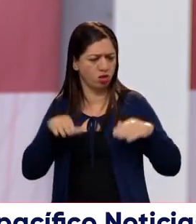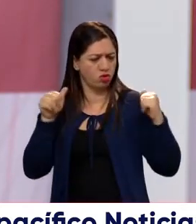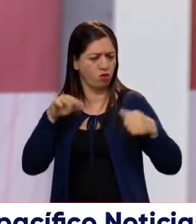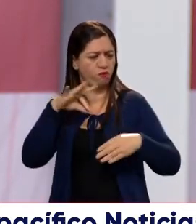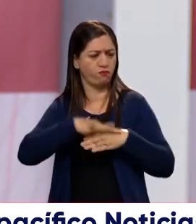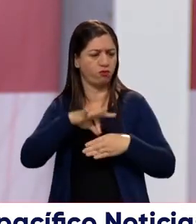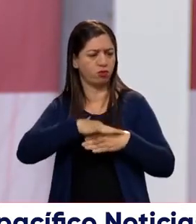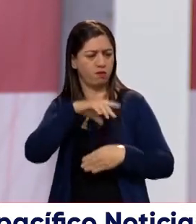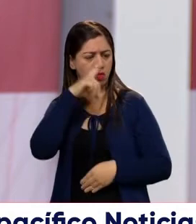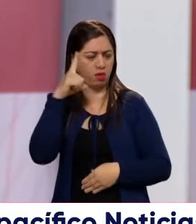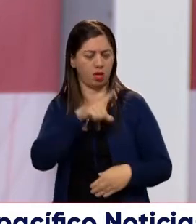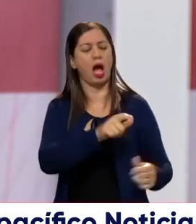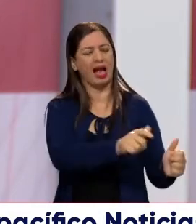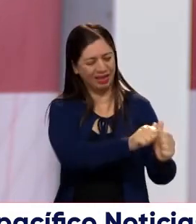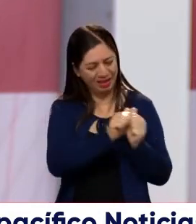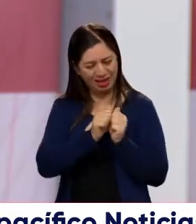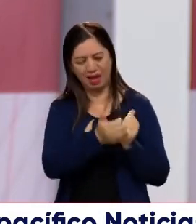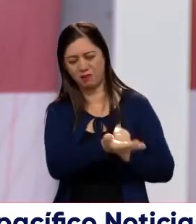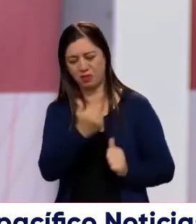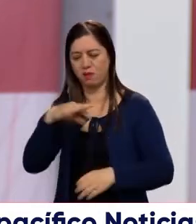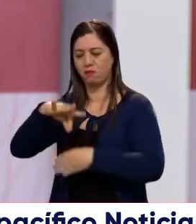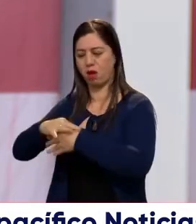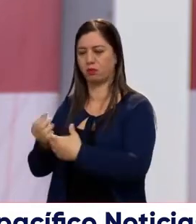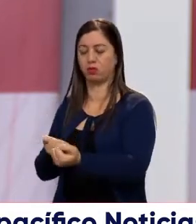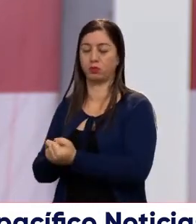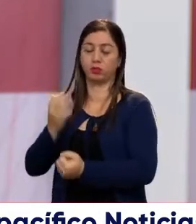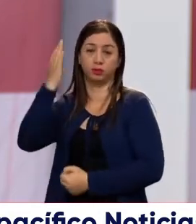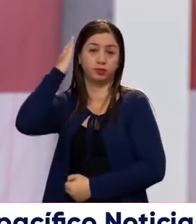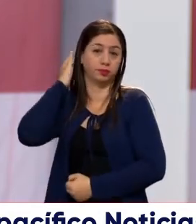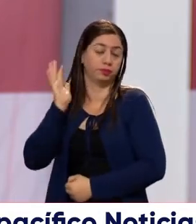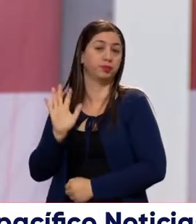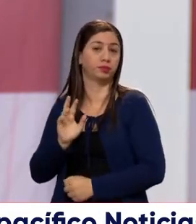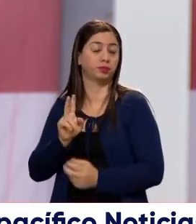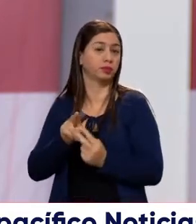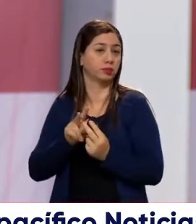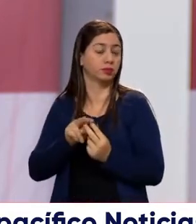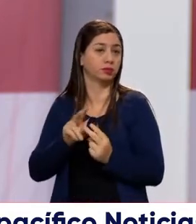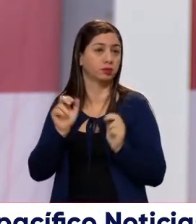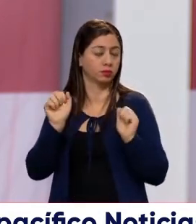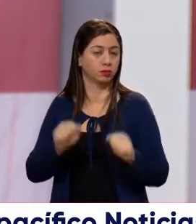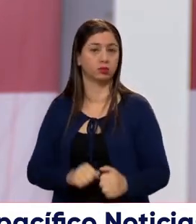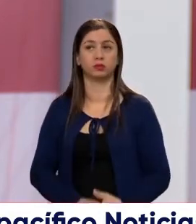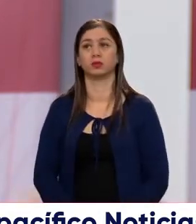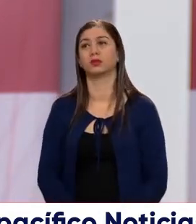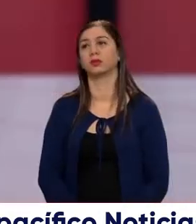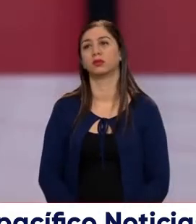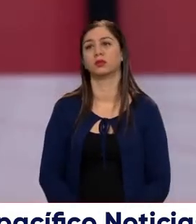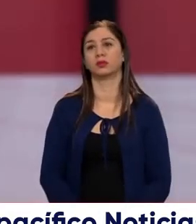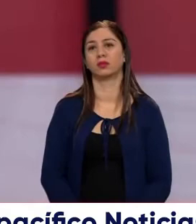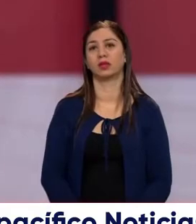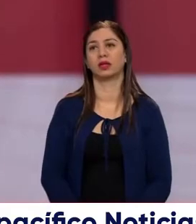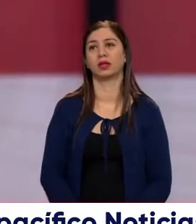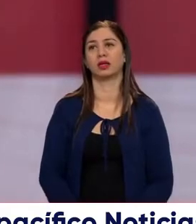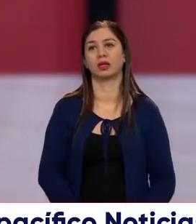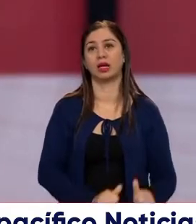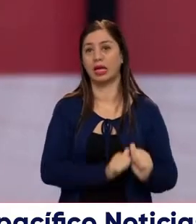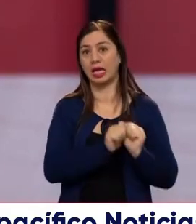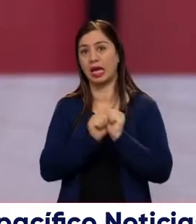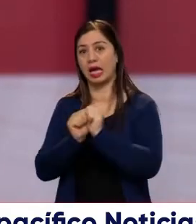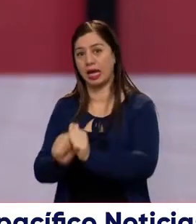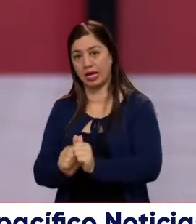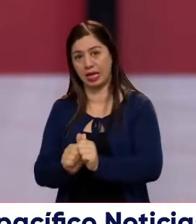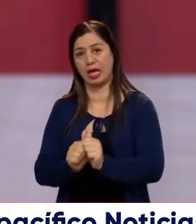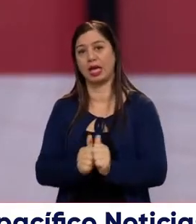votar en blanco, lo lleva a que vote por el ingeniero, esos son los dos secretos que les podemos decir que hay para ganar. Lo lleva no a votar, sino que lo lleva a